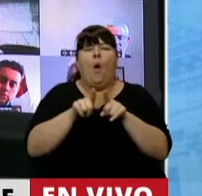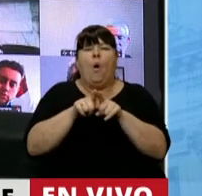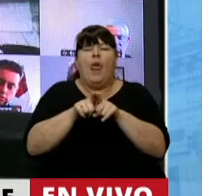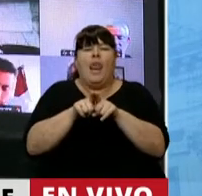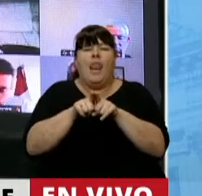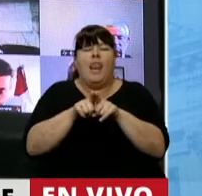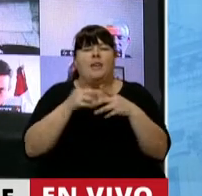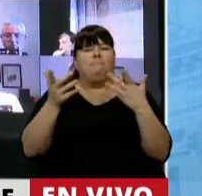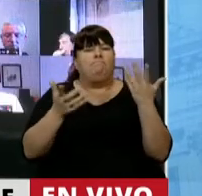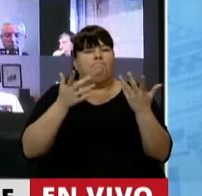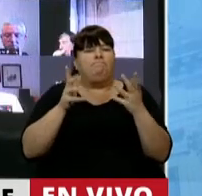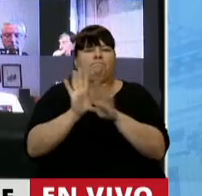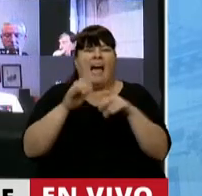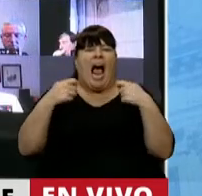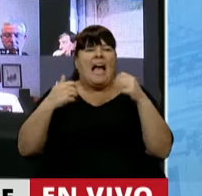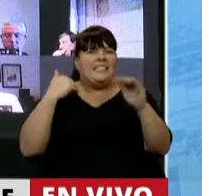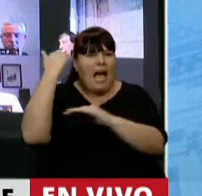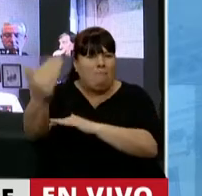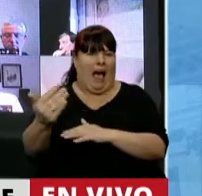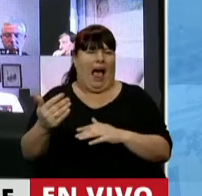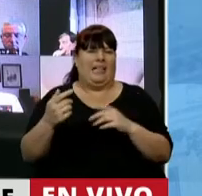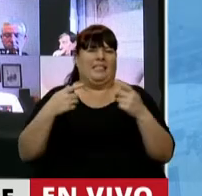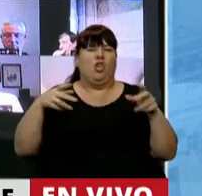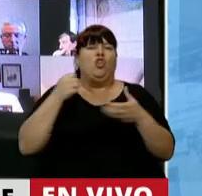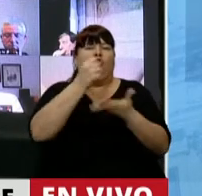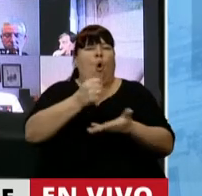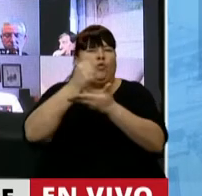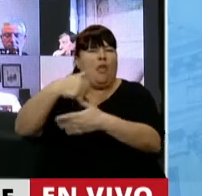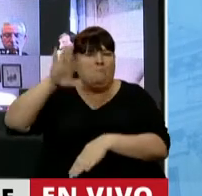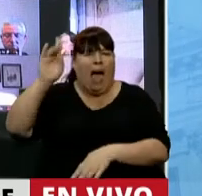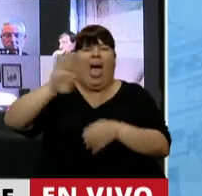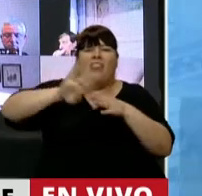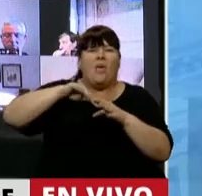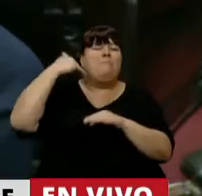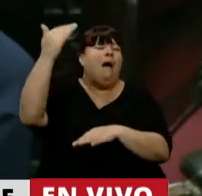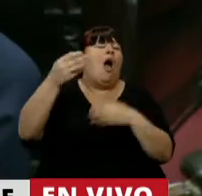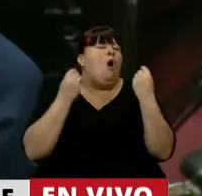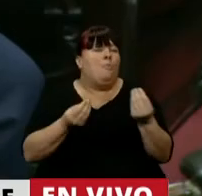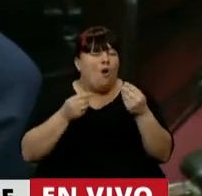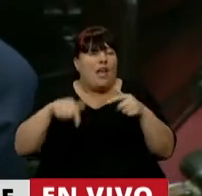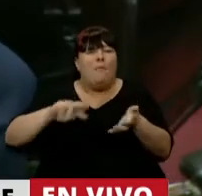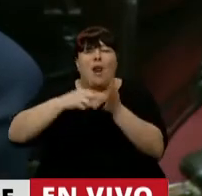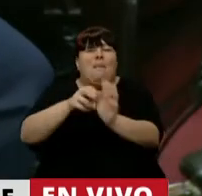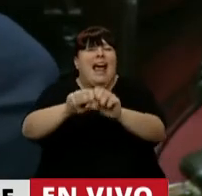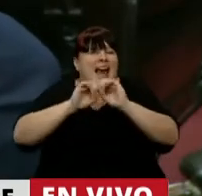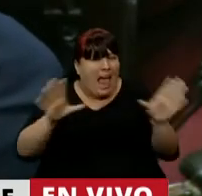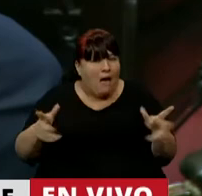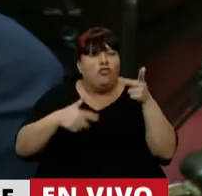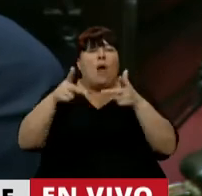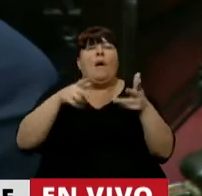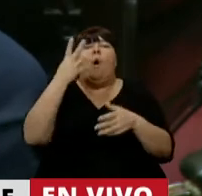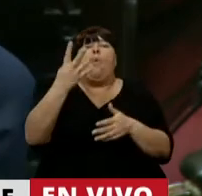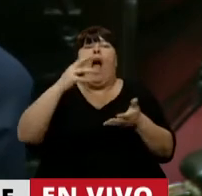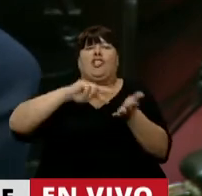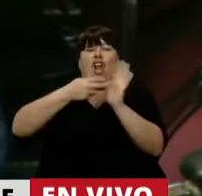gastando más, elevando los niveles de subsidio, endeudando porque estamos ante una crisis tremenda. Yo le hablaba de